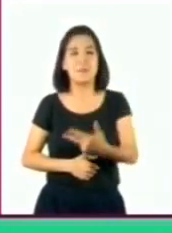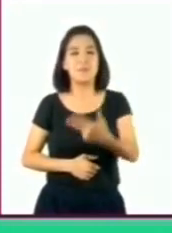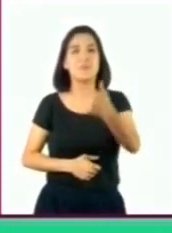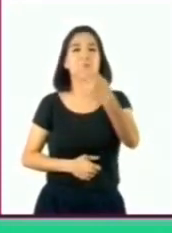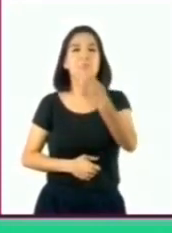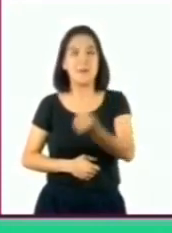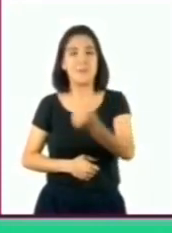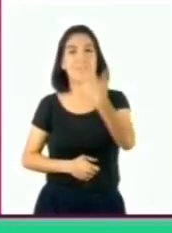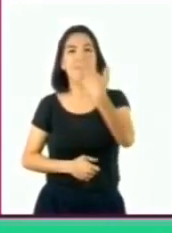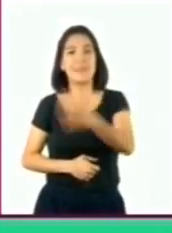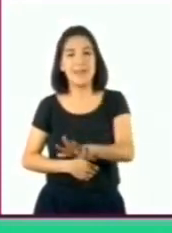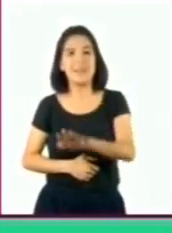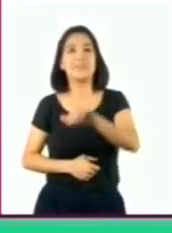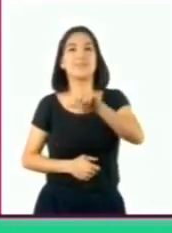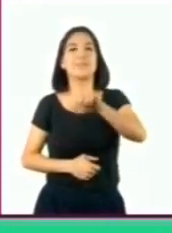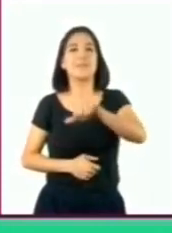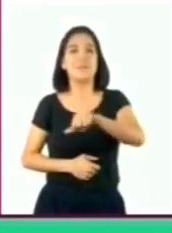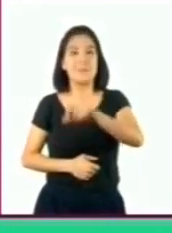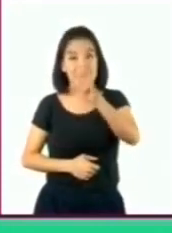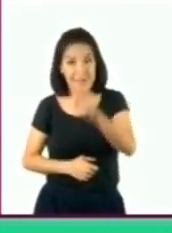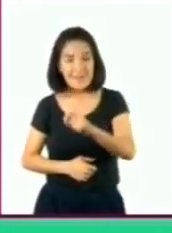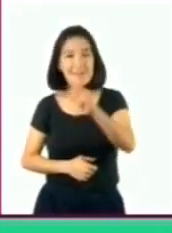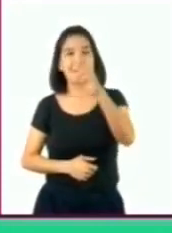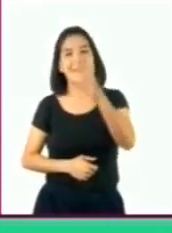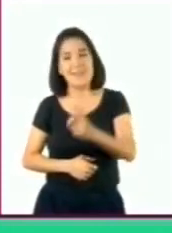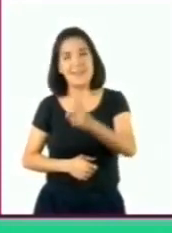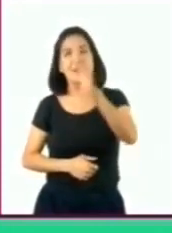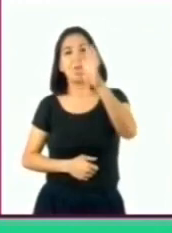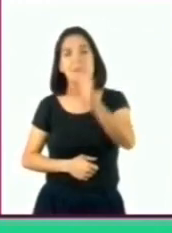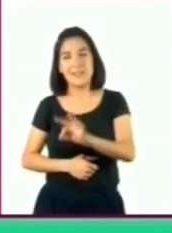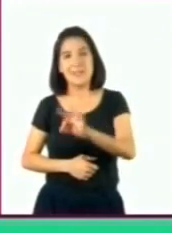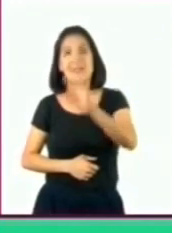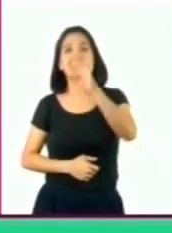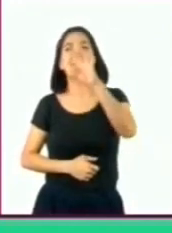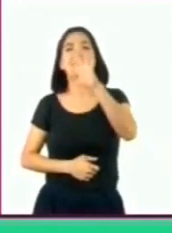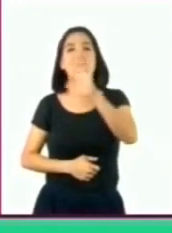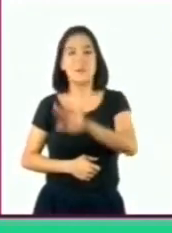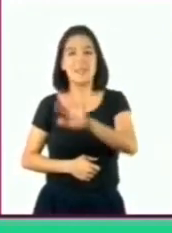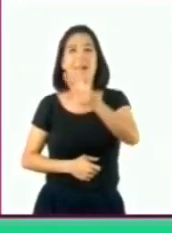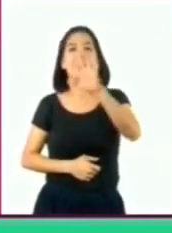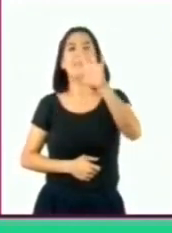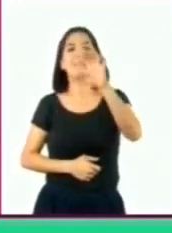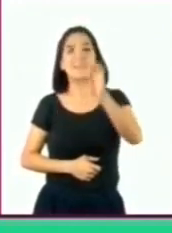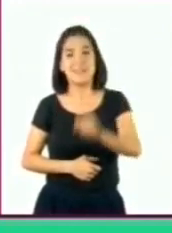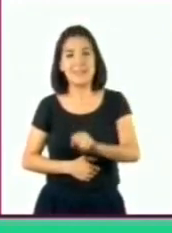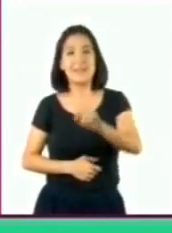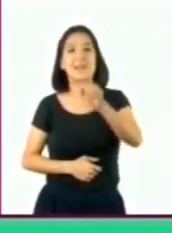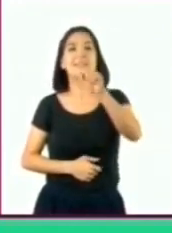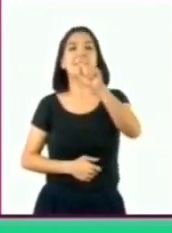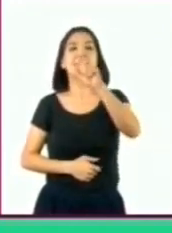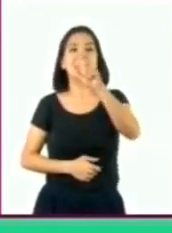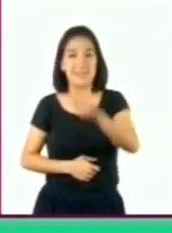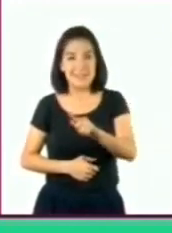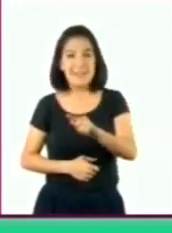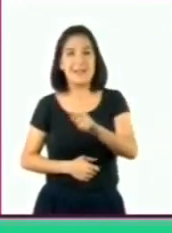8, 9, 10, 20, 30, 40, 50, 60, 70 y